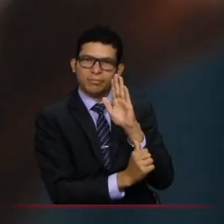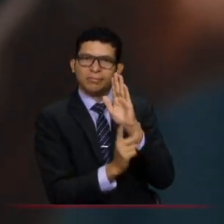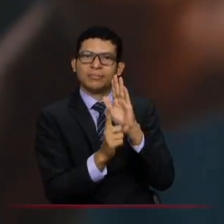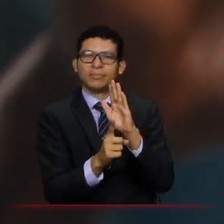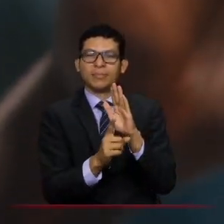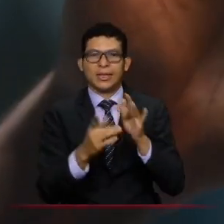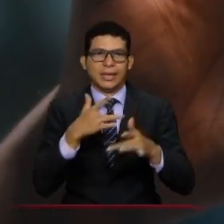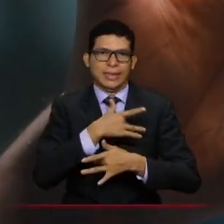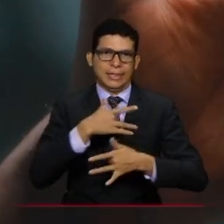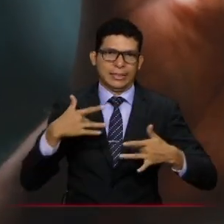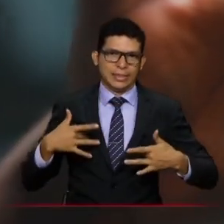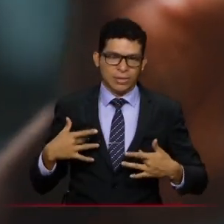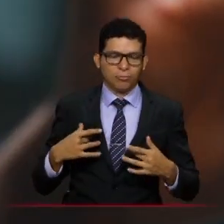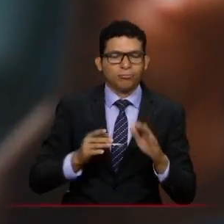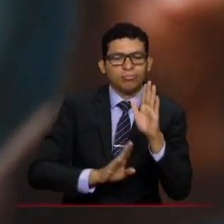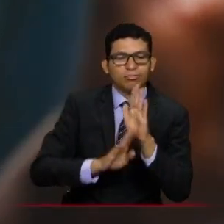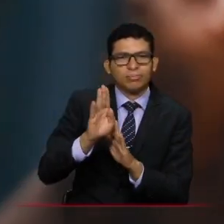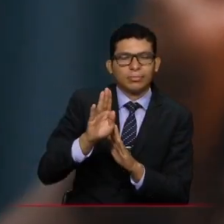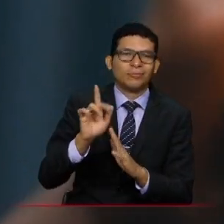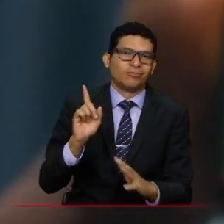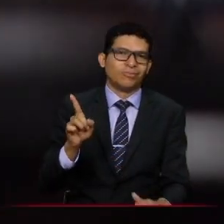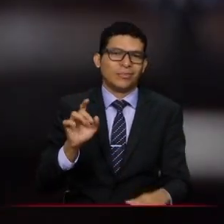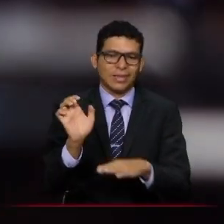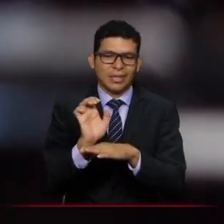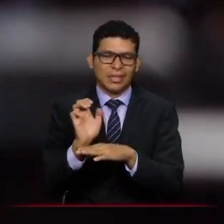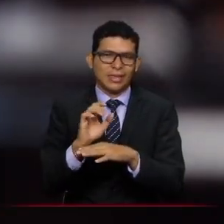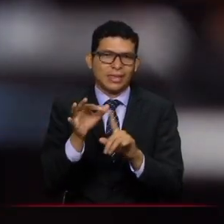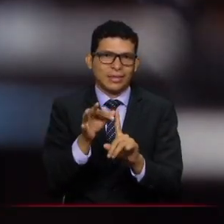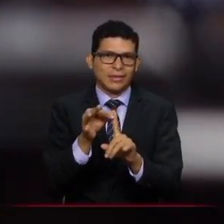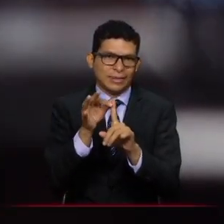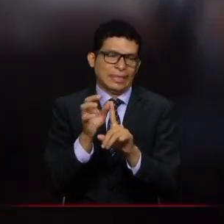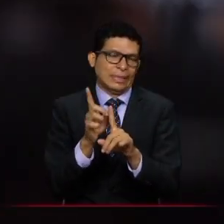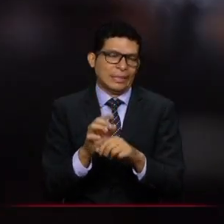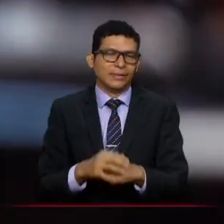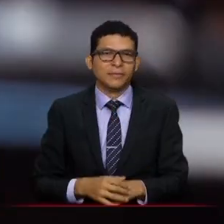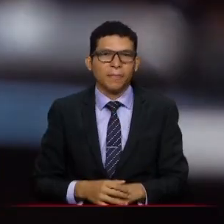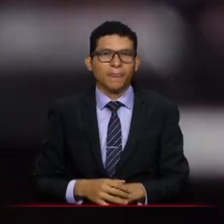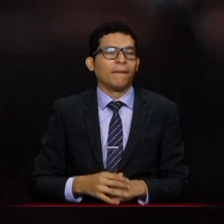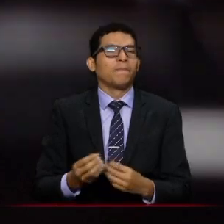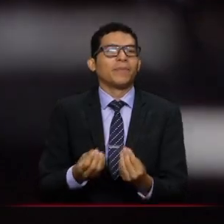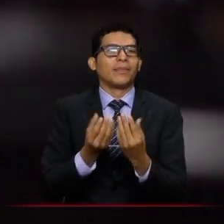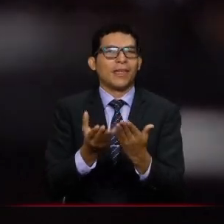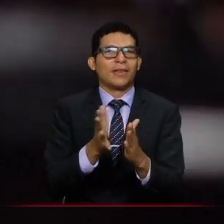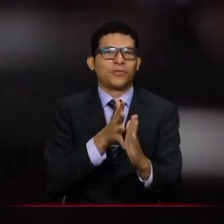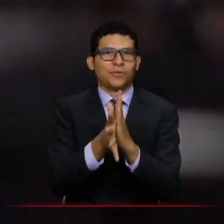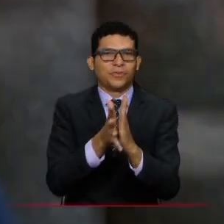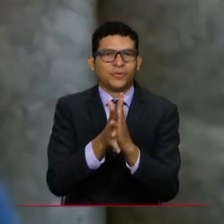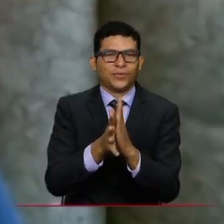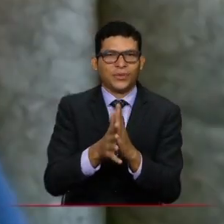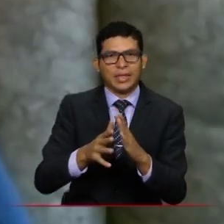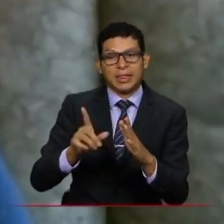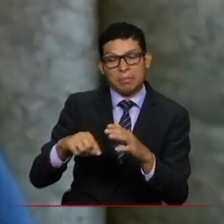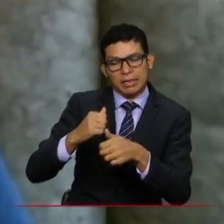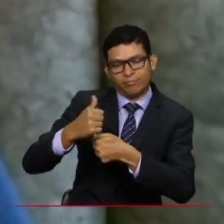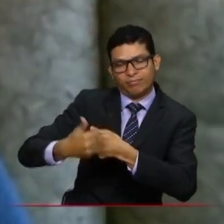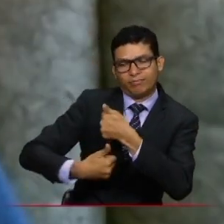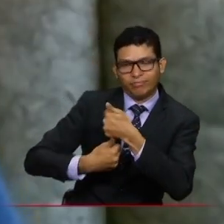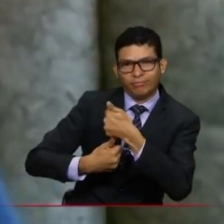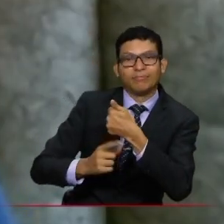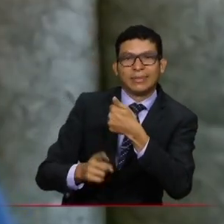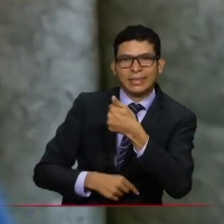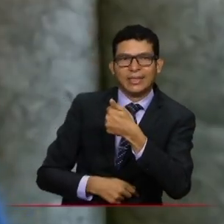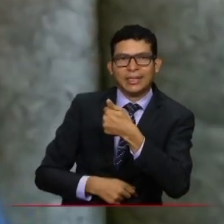salud que se adelantan con las entidades especializadas para brindar información y asesoría. Es decir,